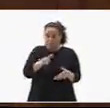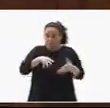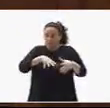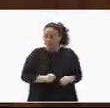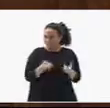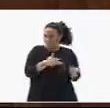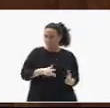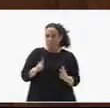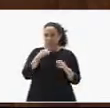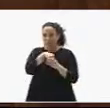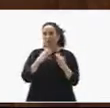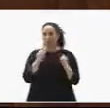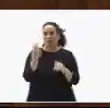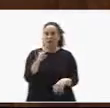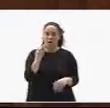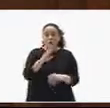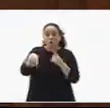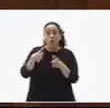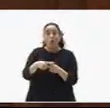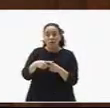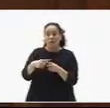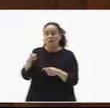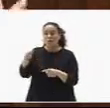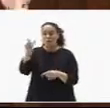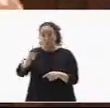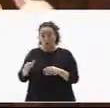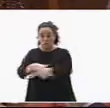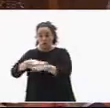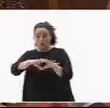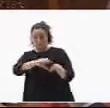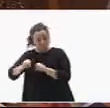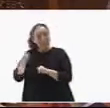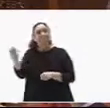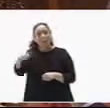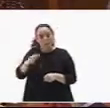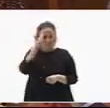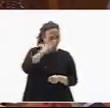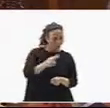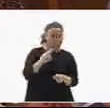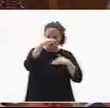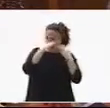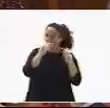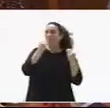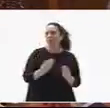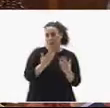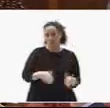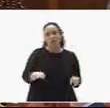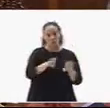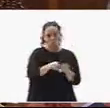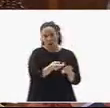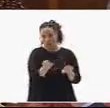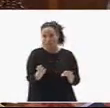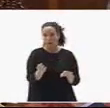por parte de aquellos que se encuentran en el Gobierno. También le puede servir el mapa porque últimamente le